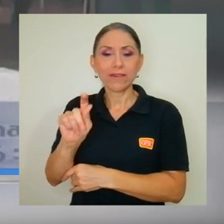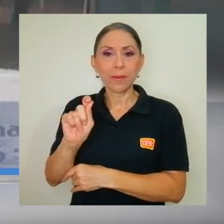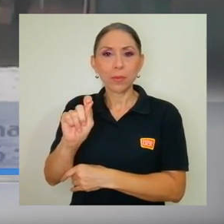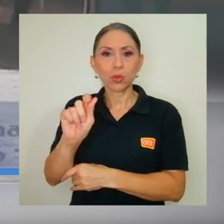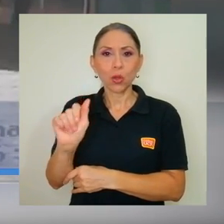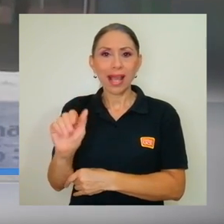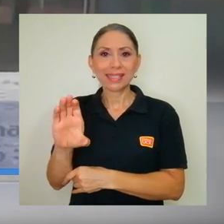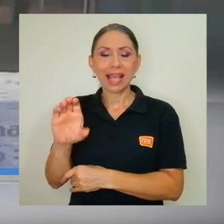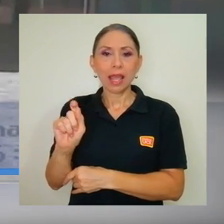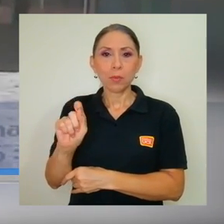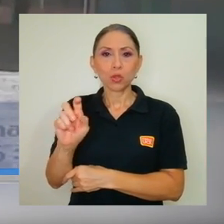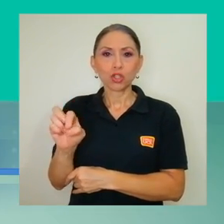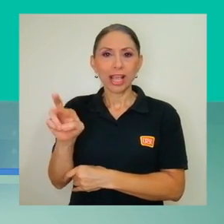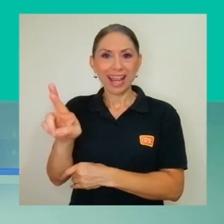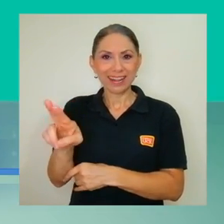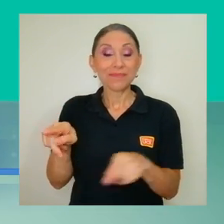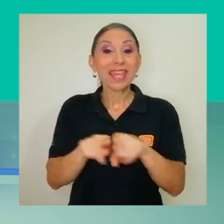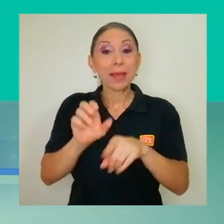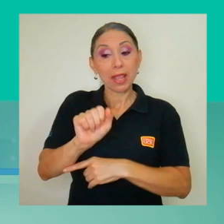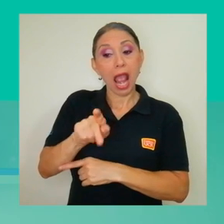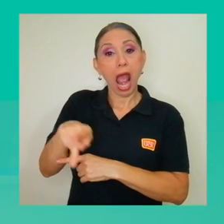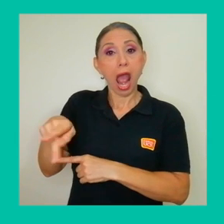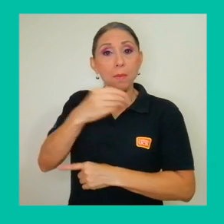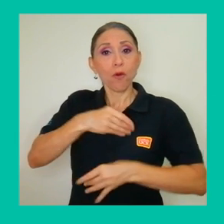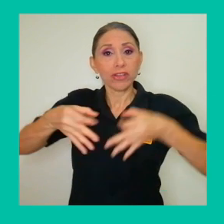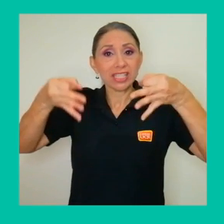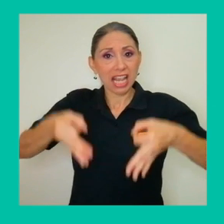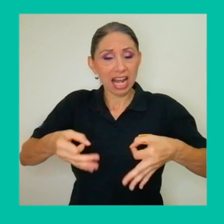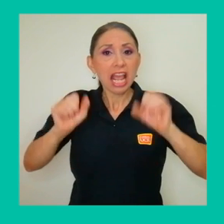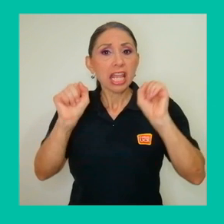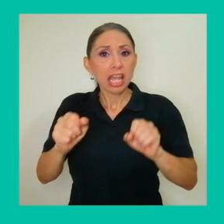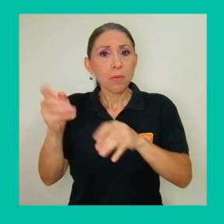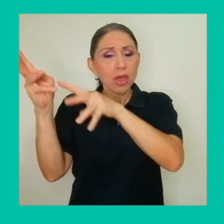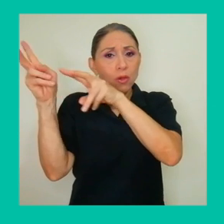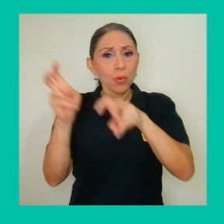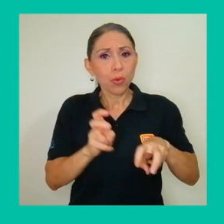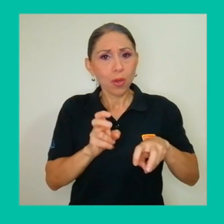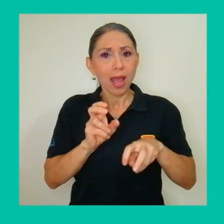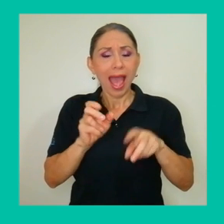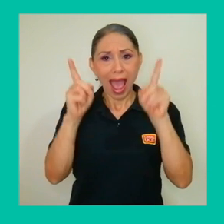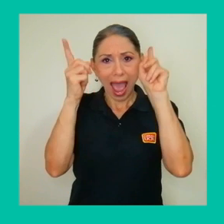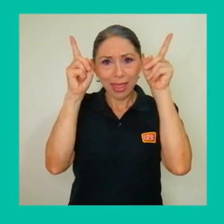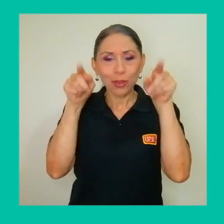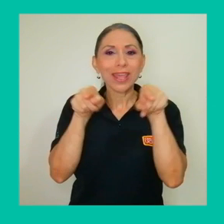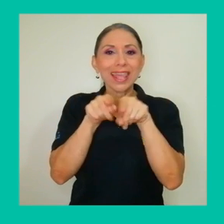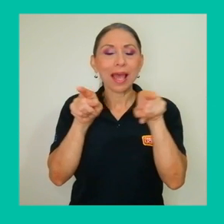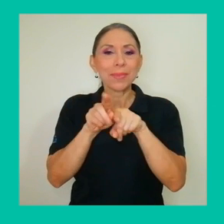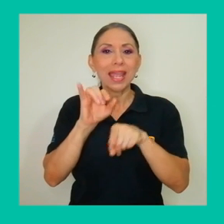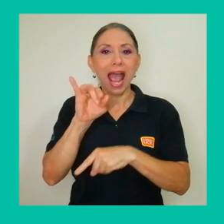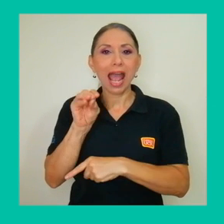.ac.cr y a través de la aplicación oficial disponible para Android y iOS. ¡Gracias!